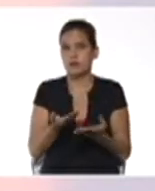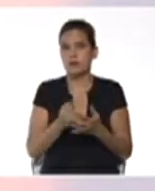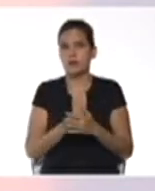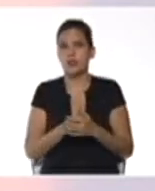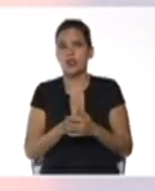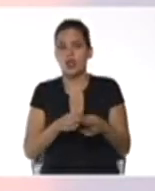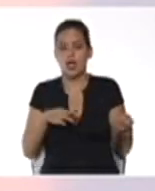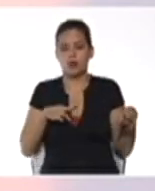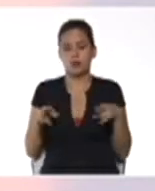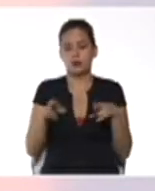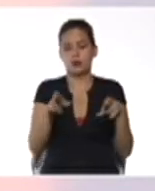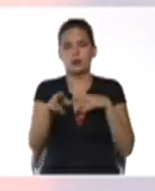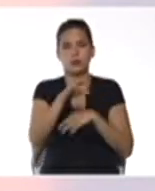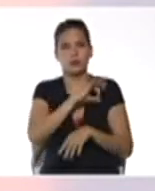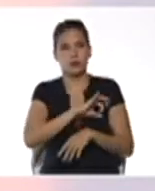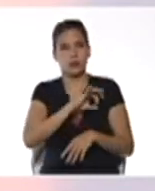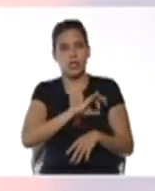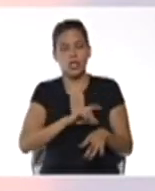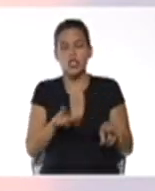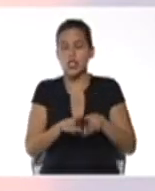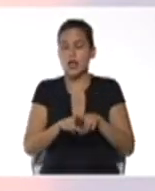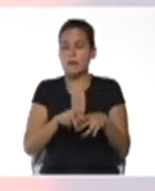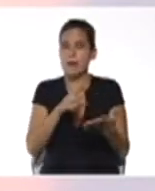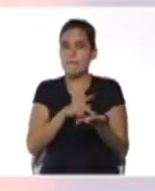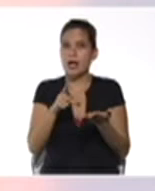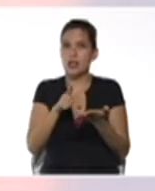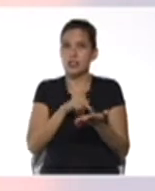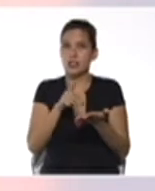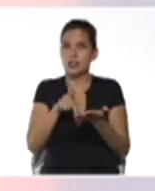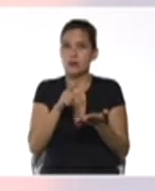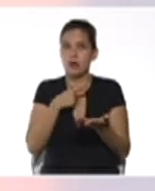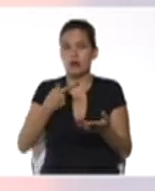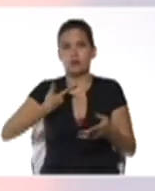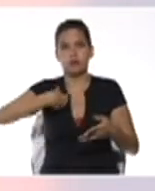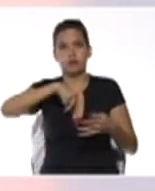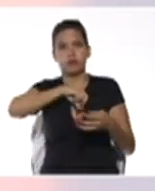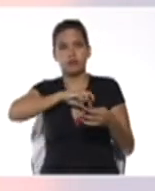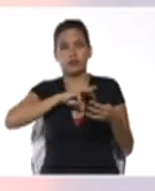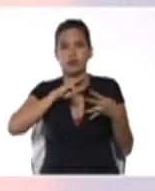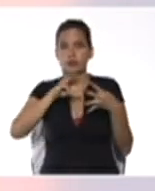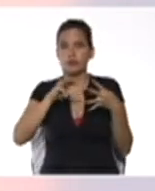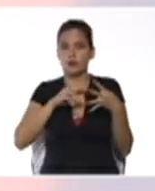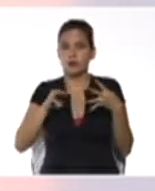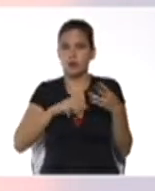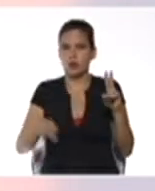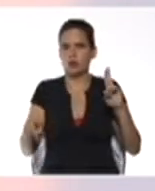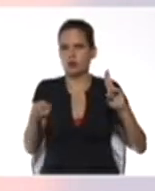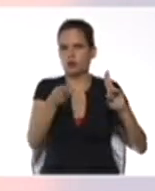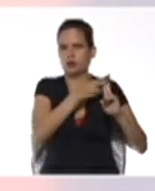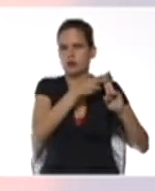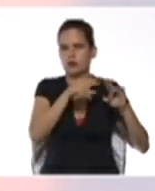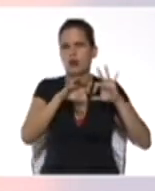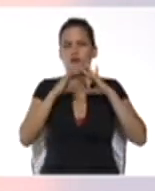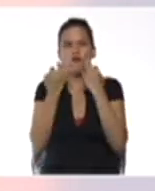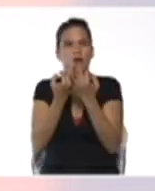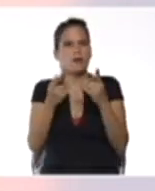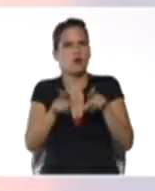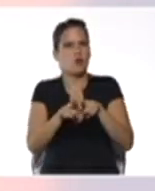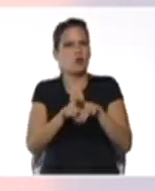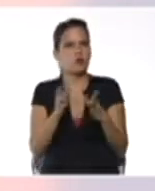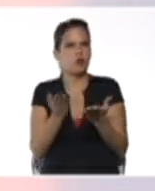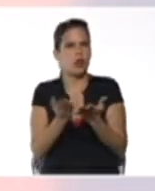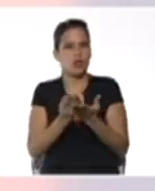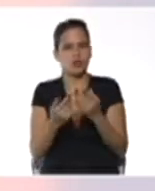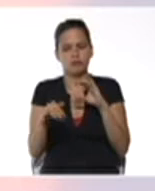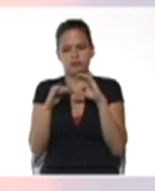de nuestras redes sociales también participen en nuestro programa con la etiqueta Cada Familia Una Escuela. Así envían sus